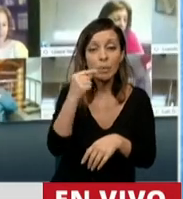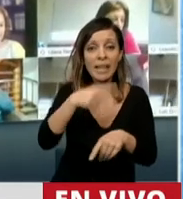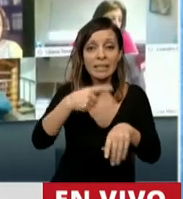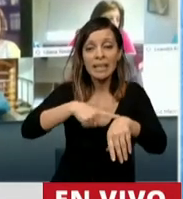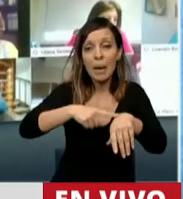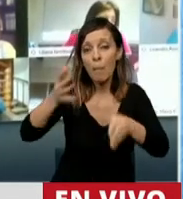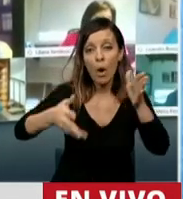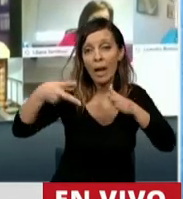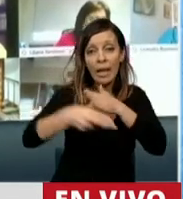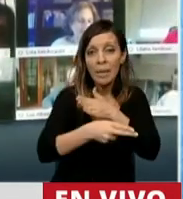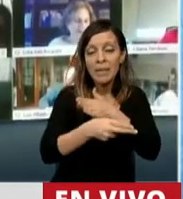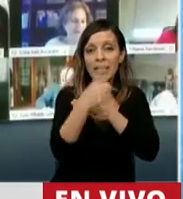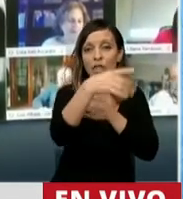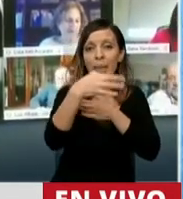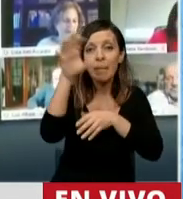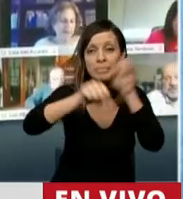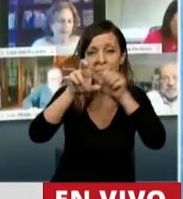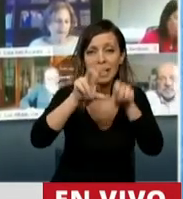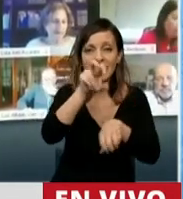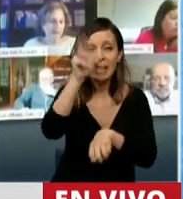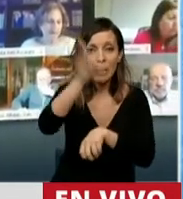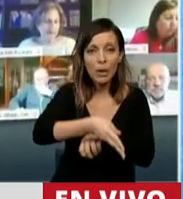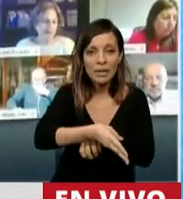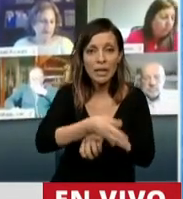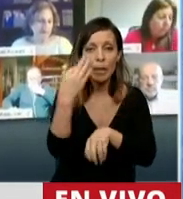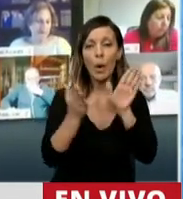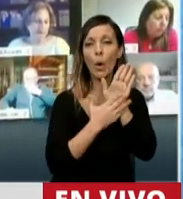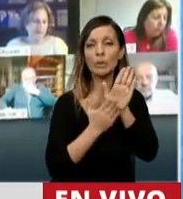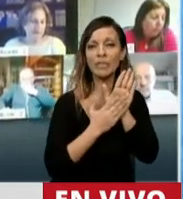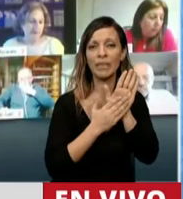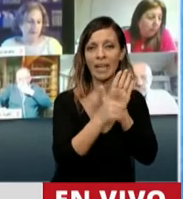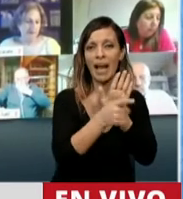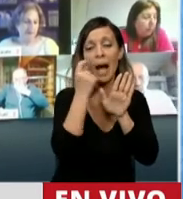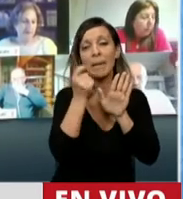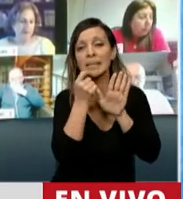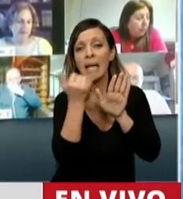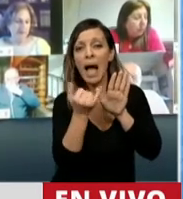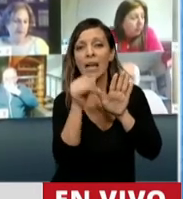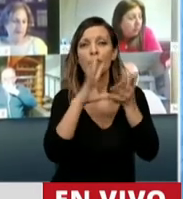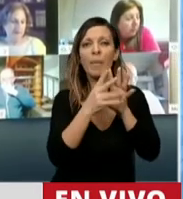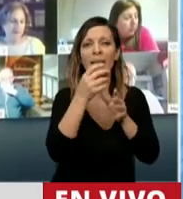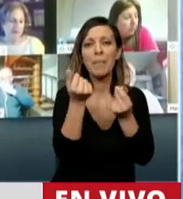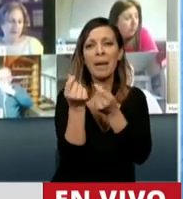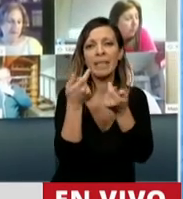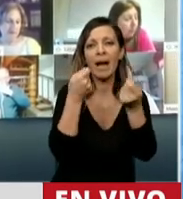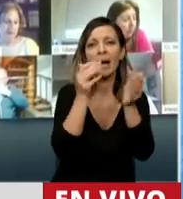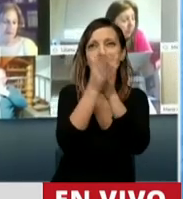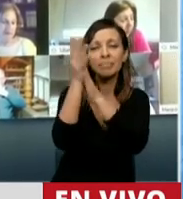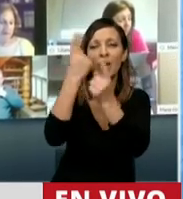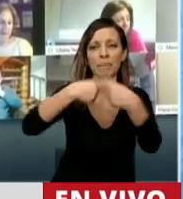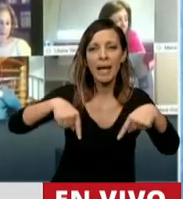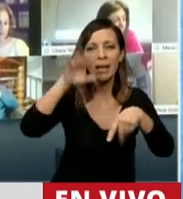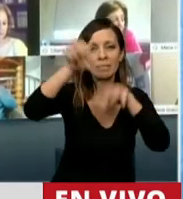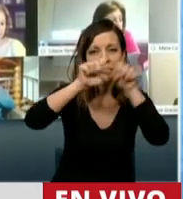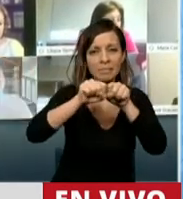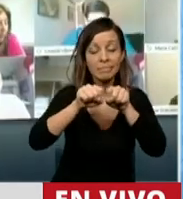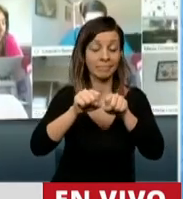60 días tienen que estar justificando que han hecho la repatriación de esos bienes. La